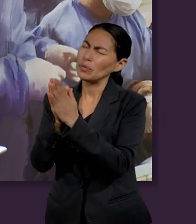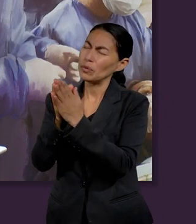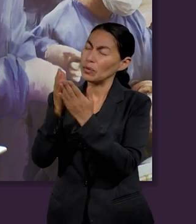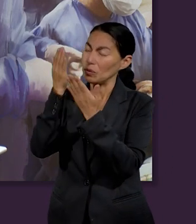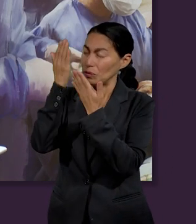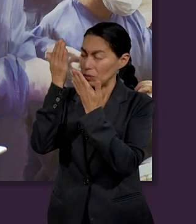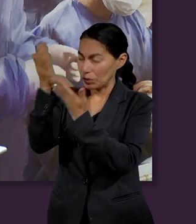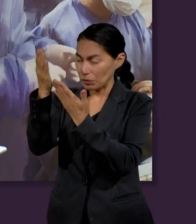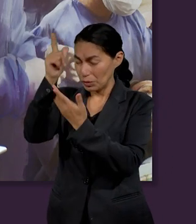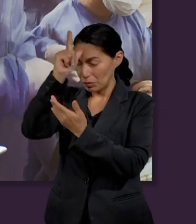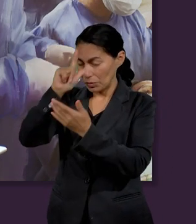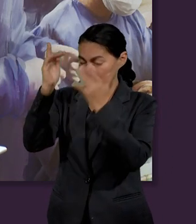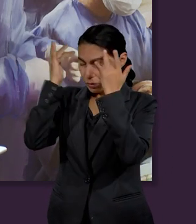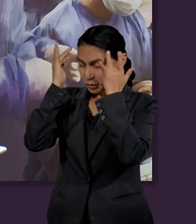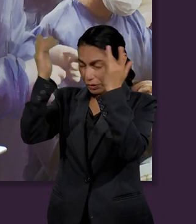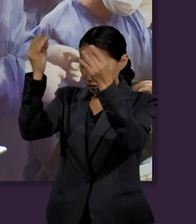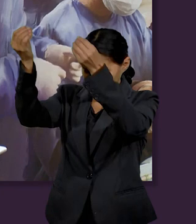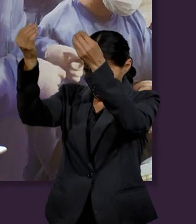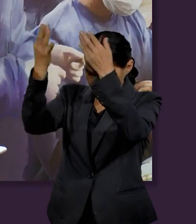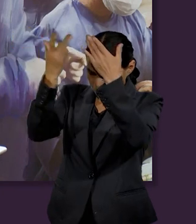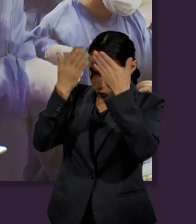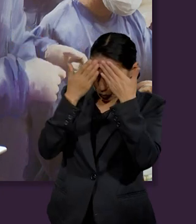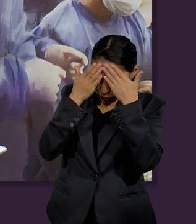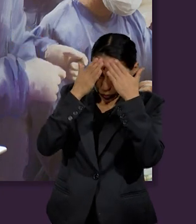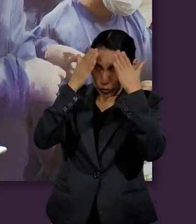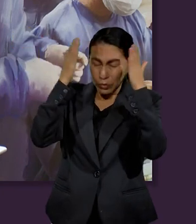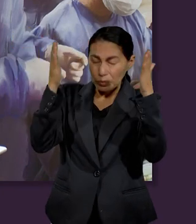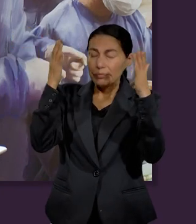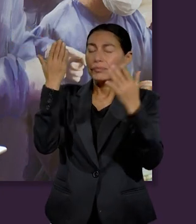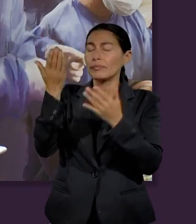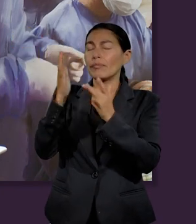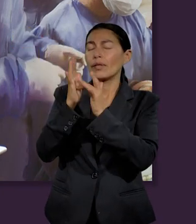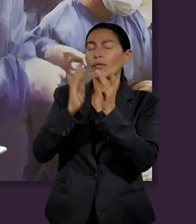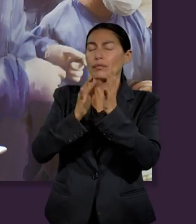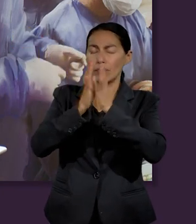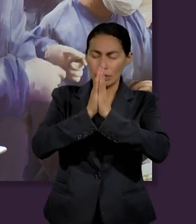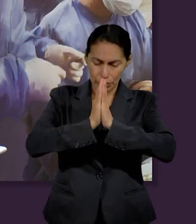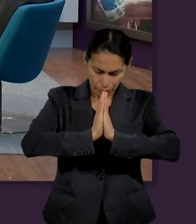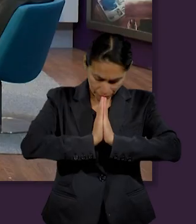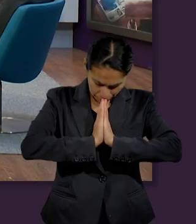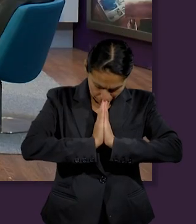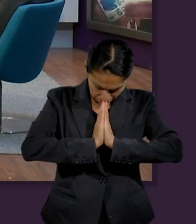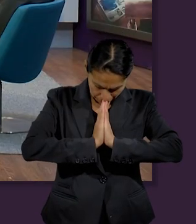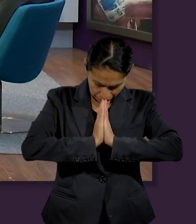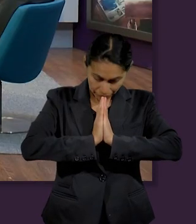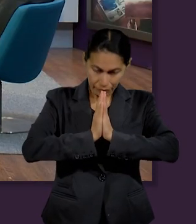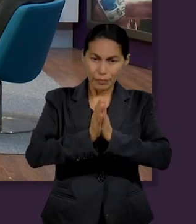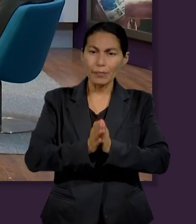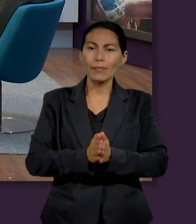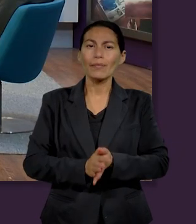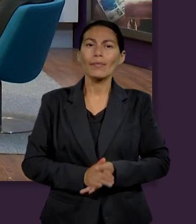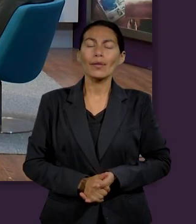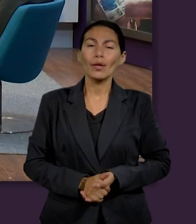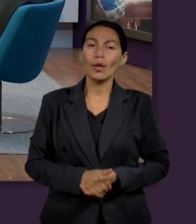rogamos por la presencia de su Santo Espíritu. Por favor, abra nuestras mentes. En Jesús, amén. Amén.